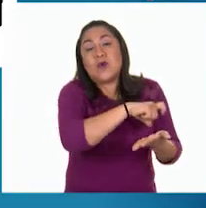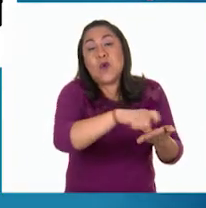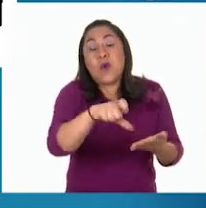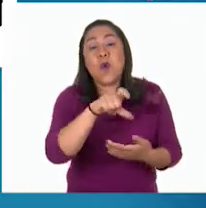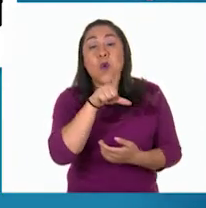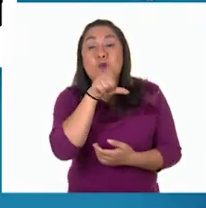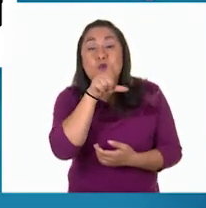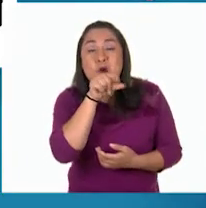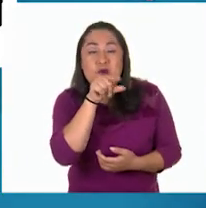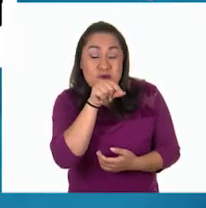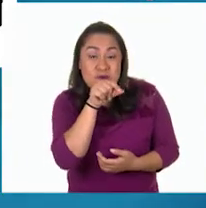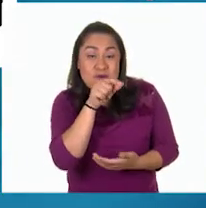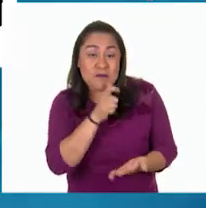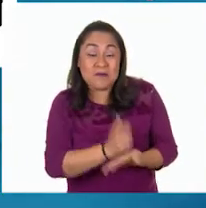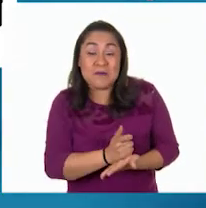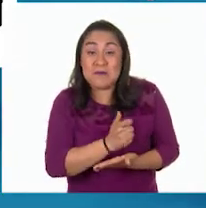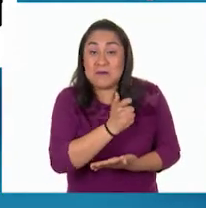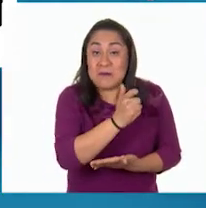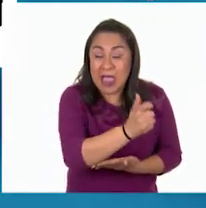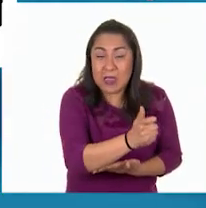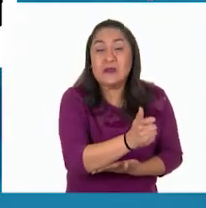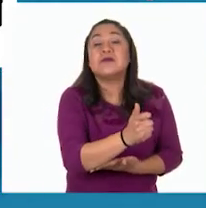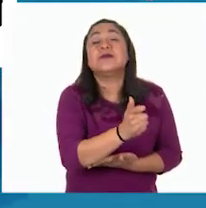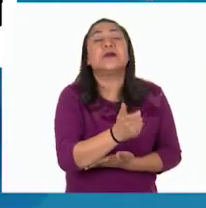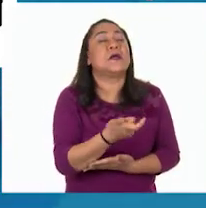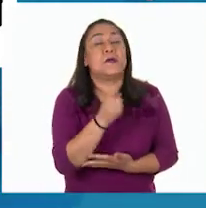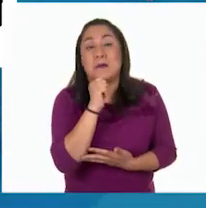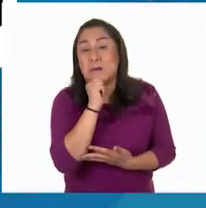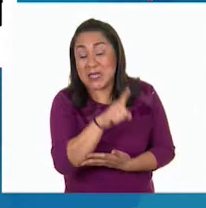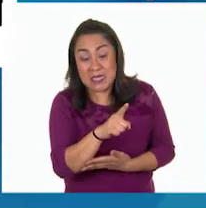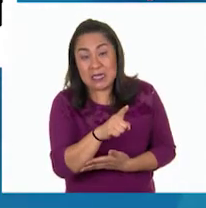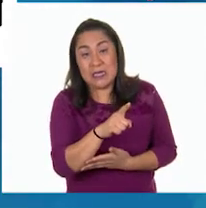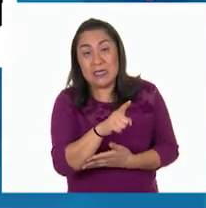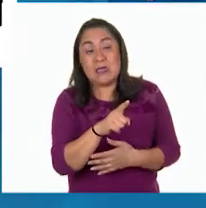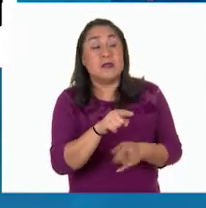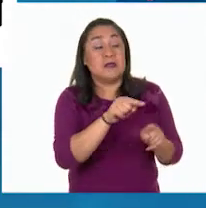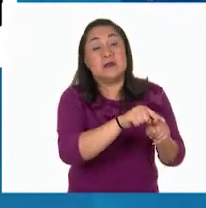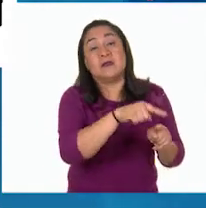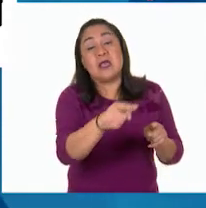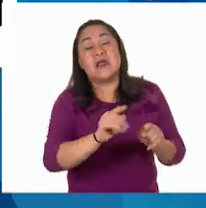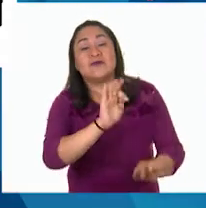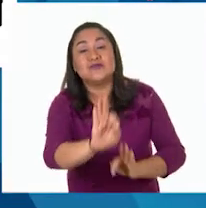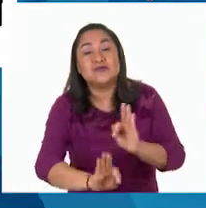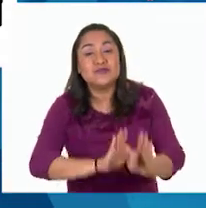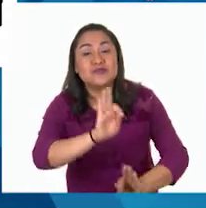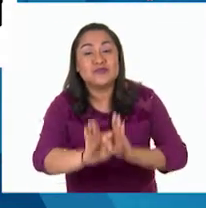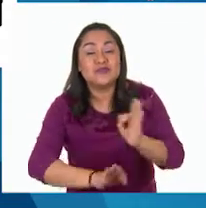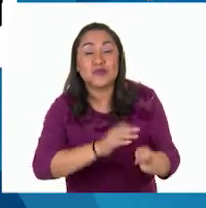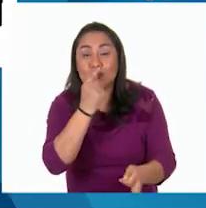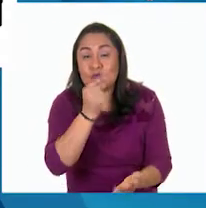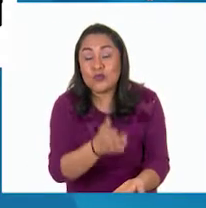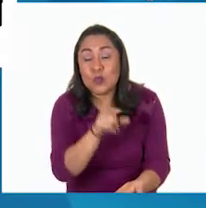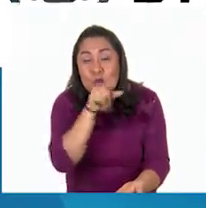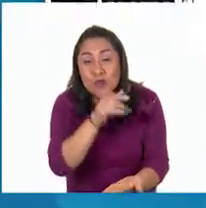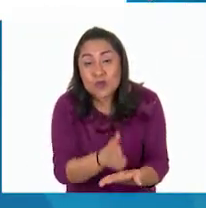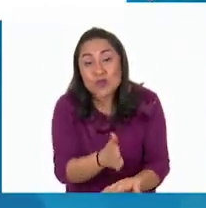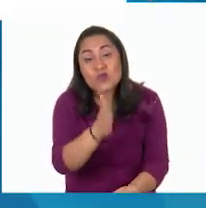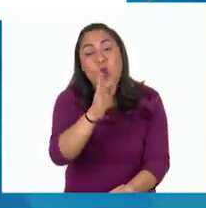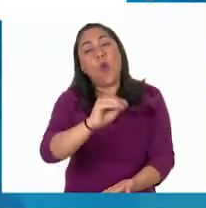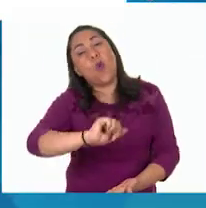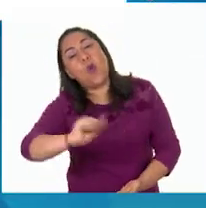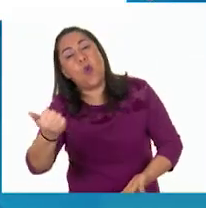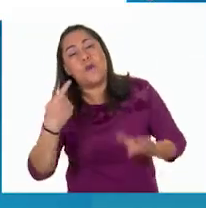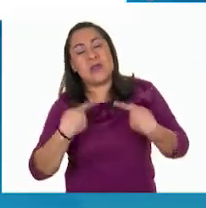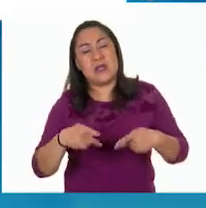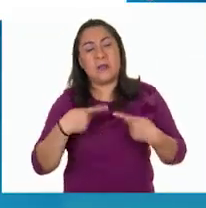pollo, ahí tenemos que es la misma quien lo cría o alguien más lo hace, tal vez. Entonces,